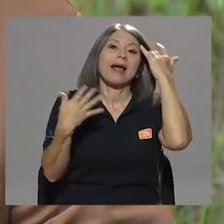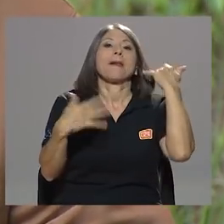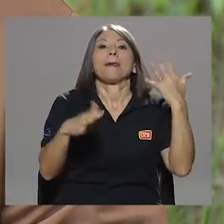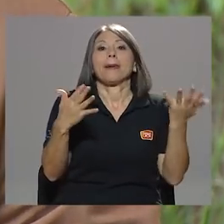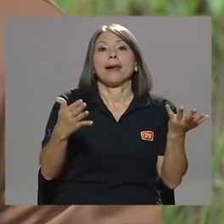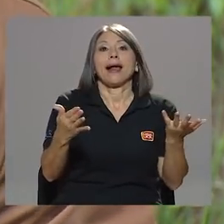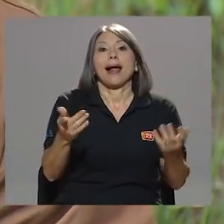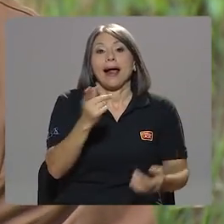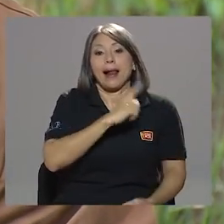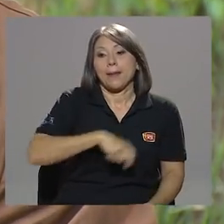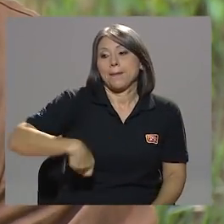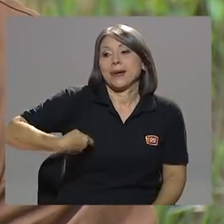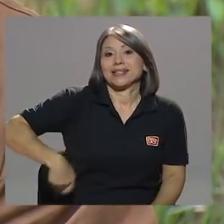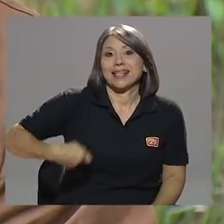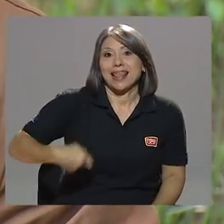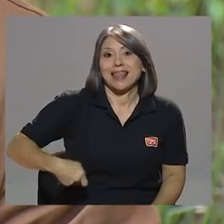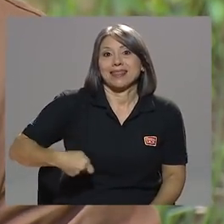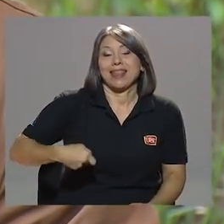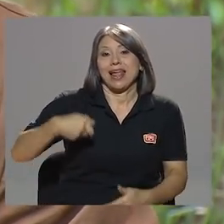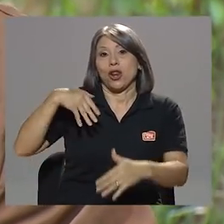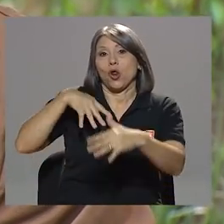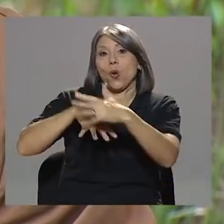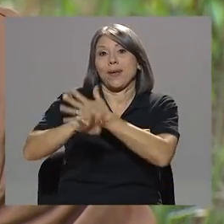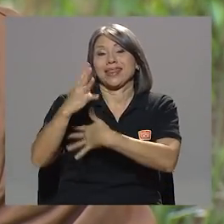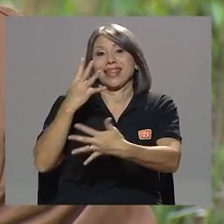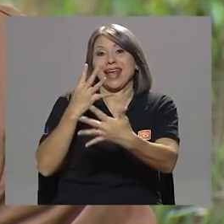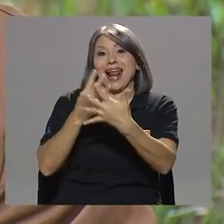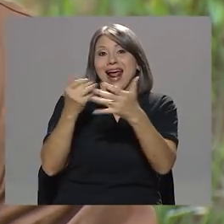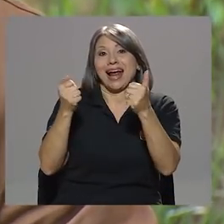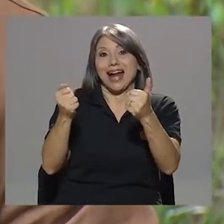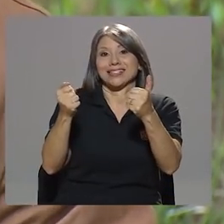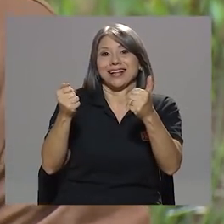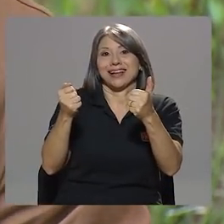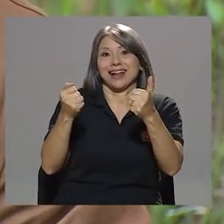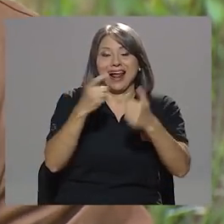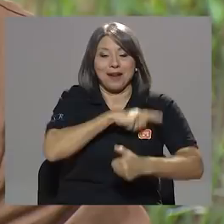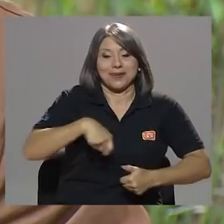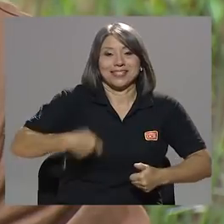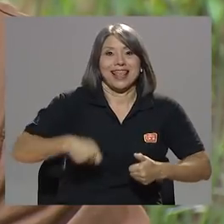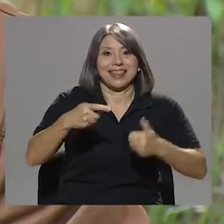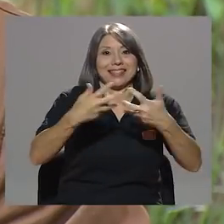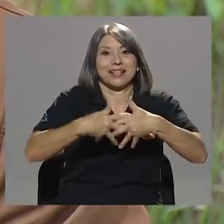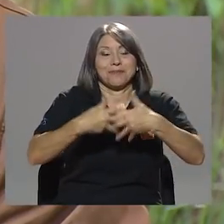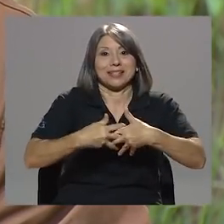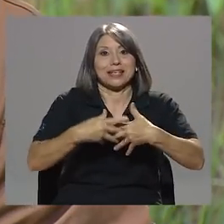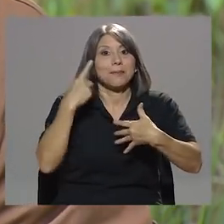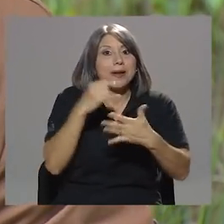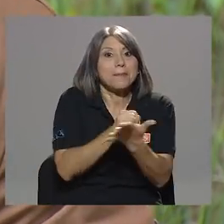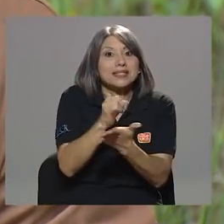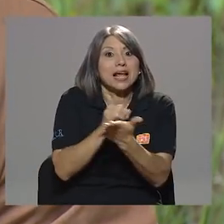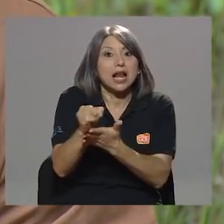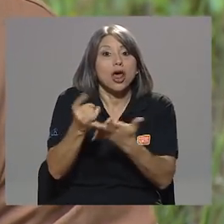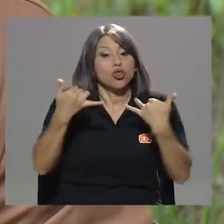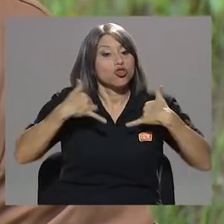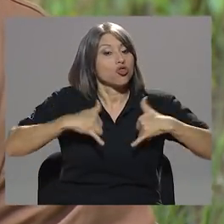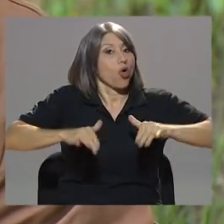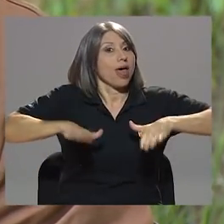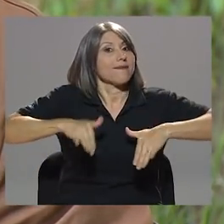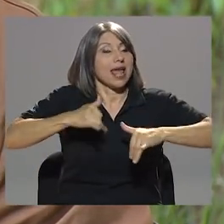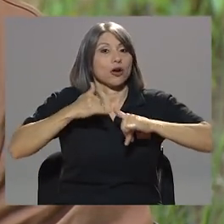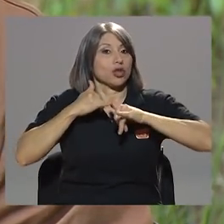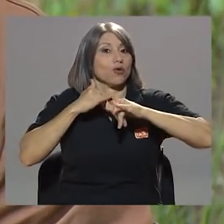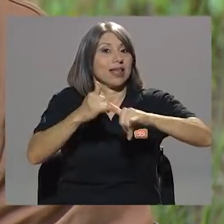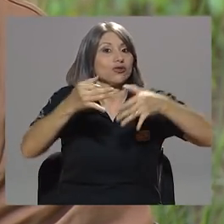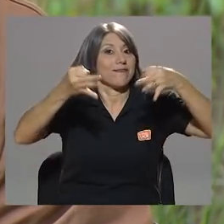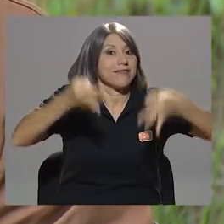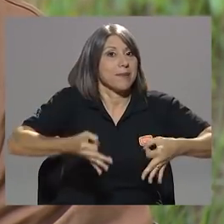veintitantos meses para investigarlo. Está claro que todavía no tengo una denuncia penal formal emitida y firmada por la